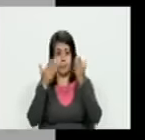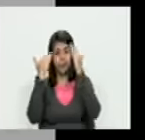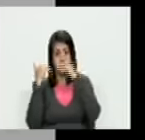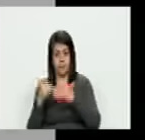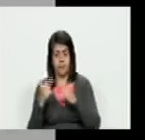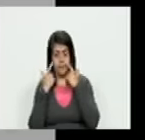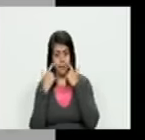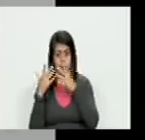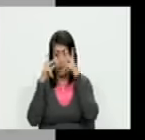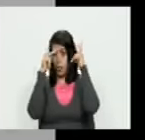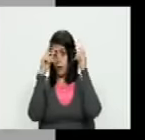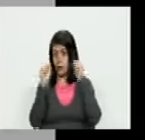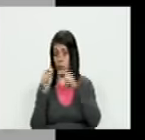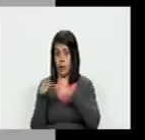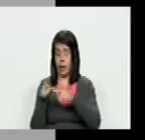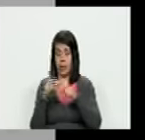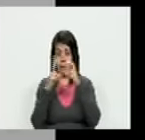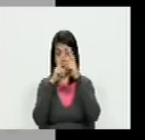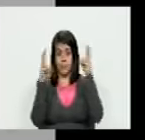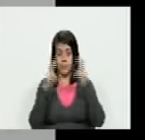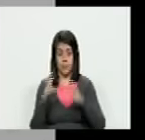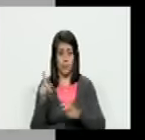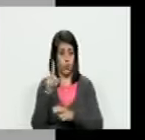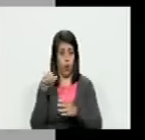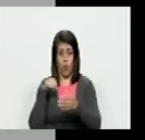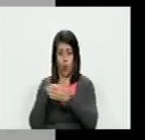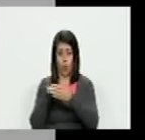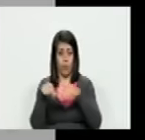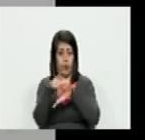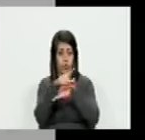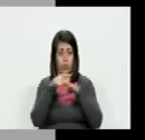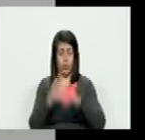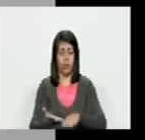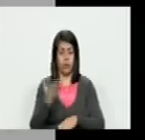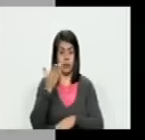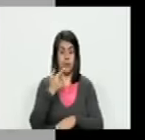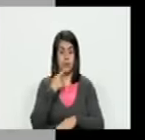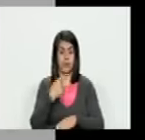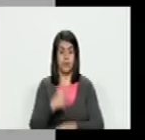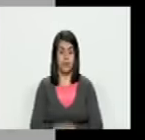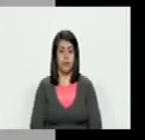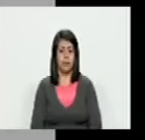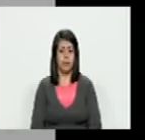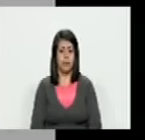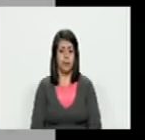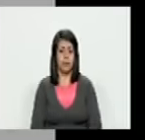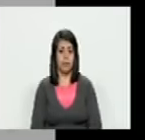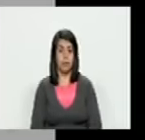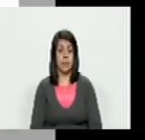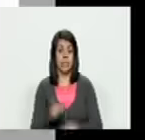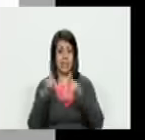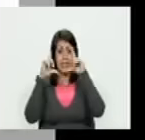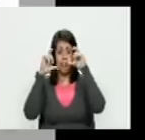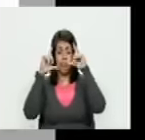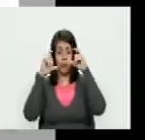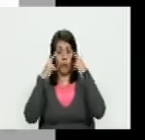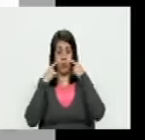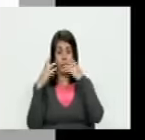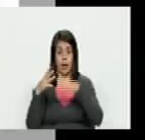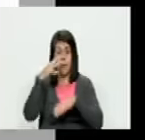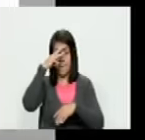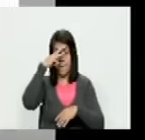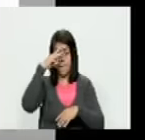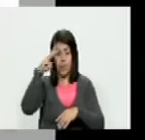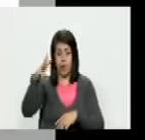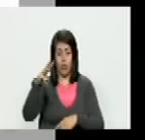es un experto en estos temas no de golpe de estado bueno esto es importante fíjense este detalle esta imagen es una gente en México